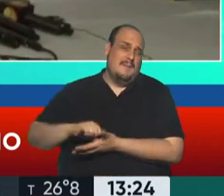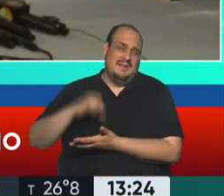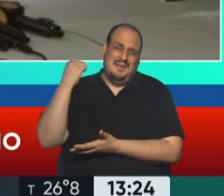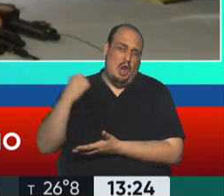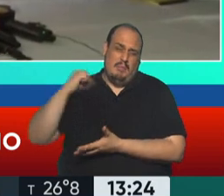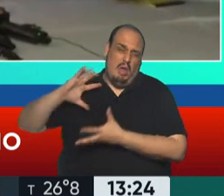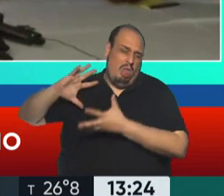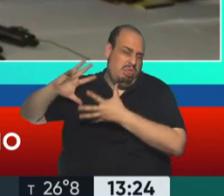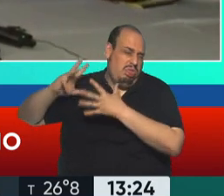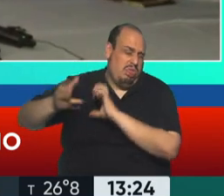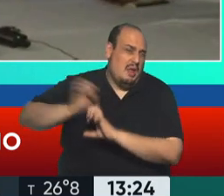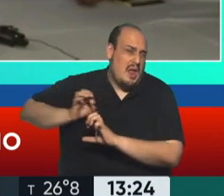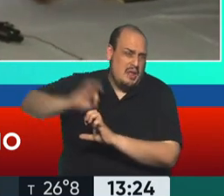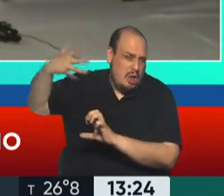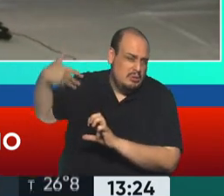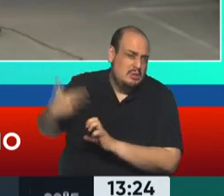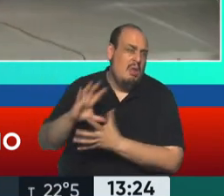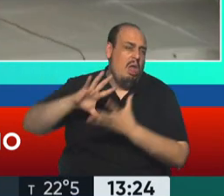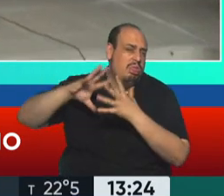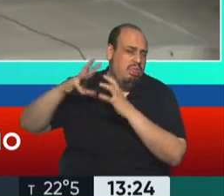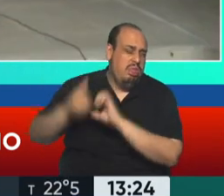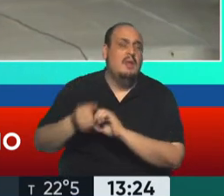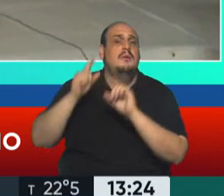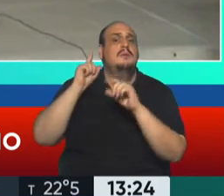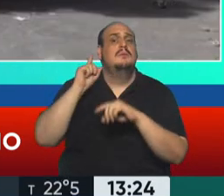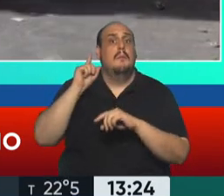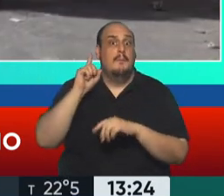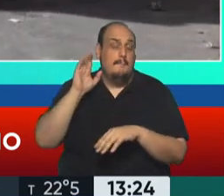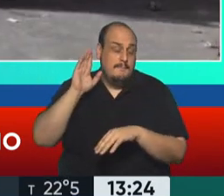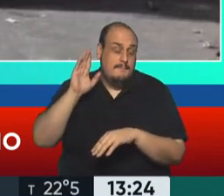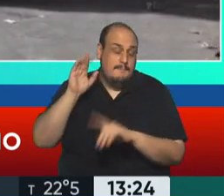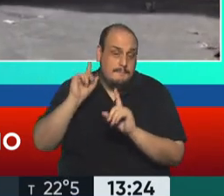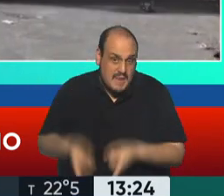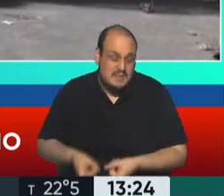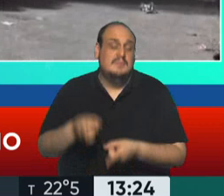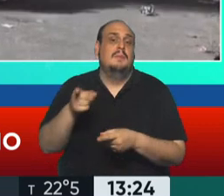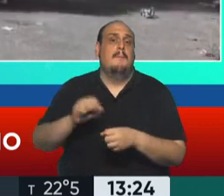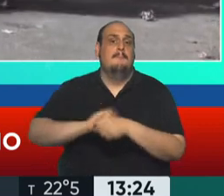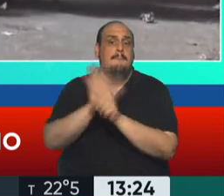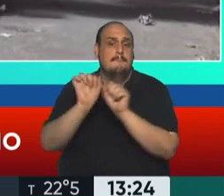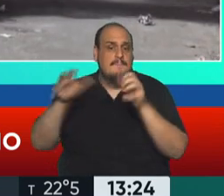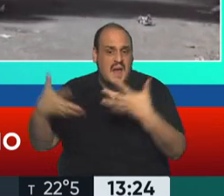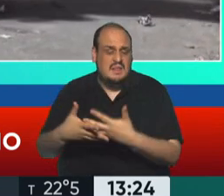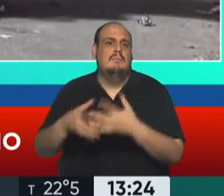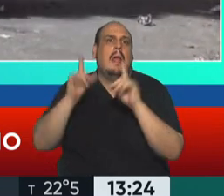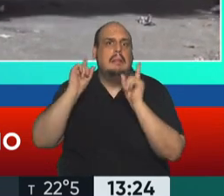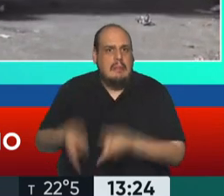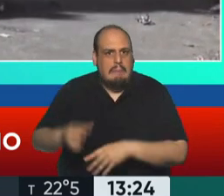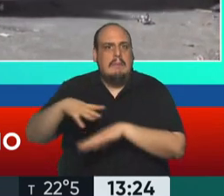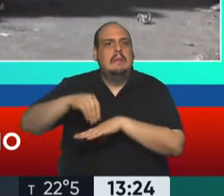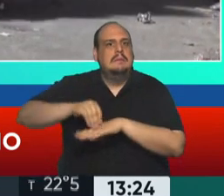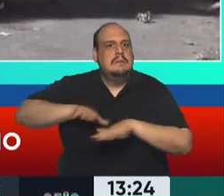económicamente, la crisis generada por la pandemia, la crisis generada por el terremoto, las muertes y demás,